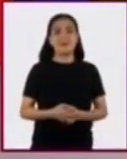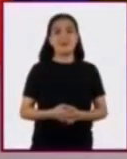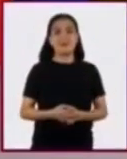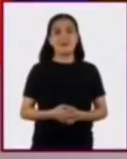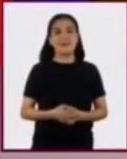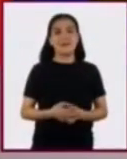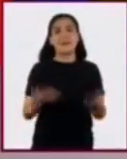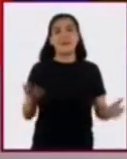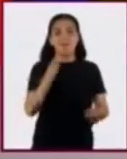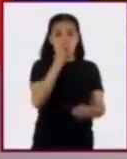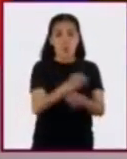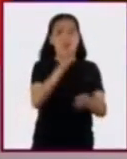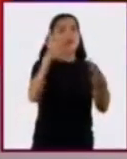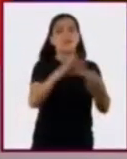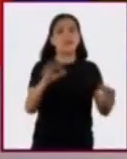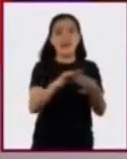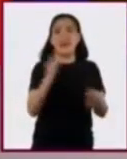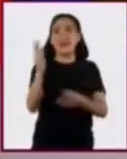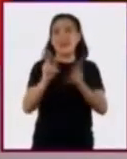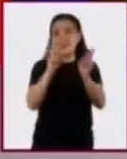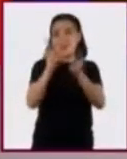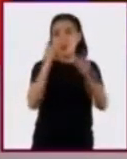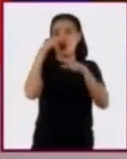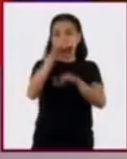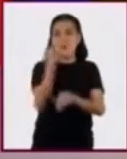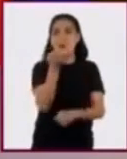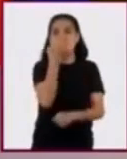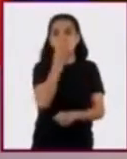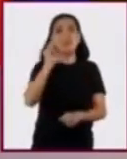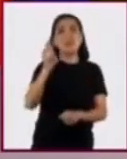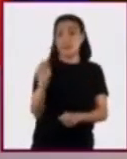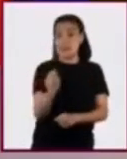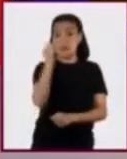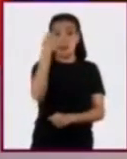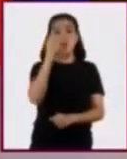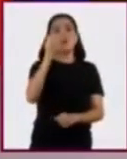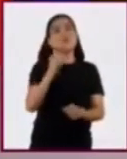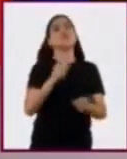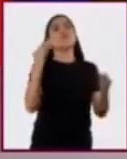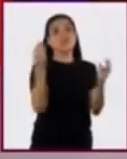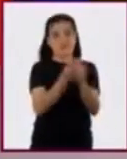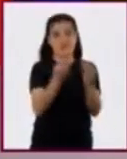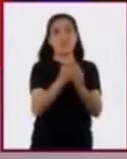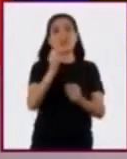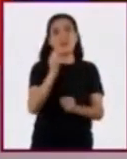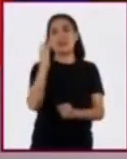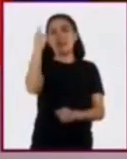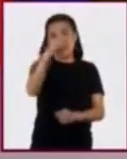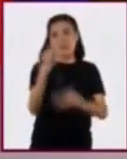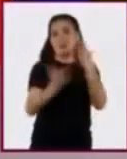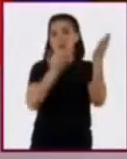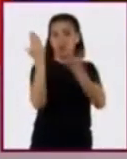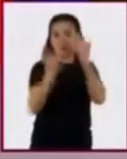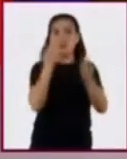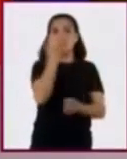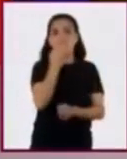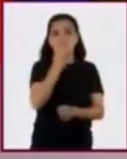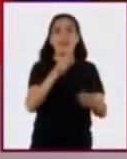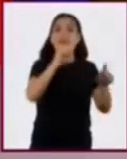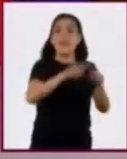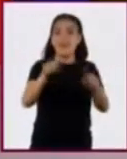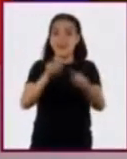Y hablando de la escuela, recordemos que tecnología es una asignatura académica que se imparte con